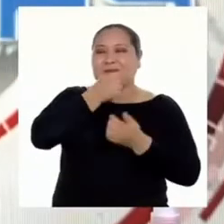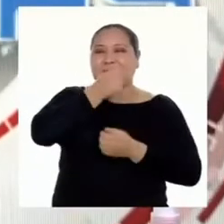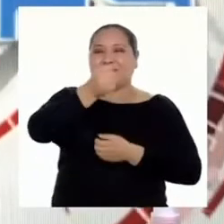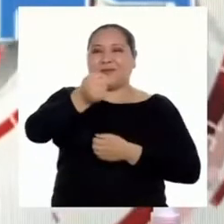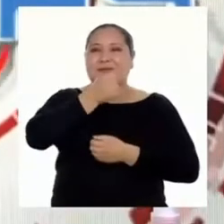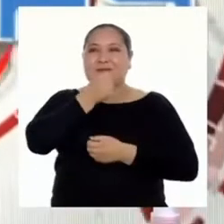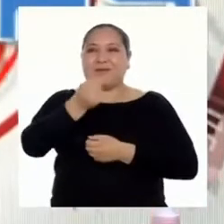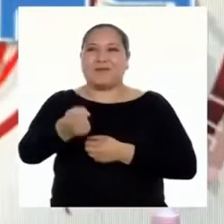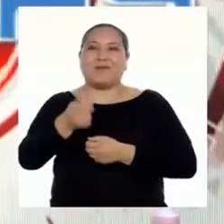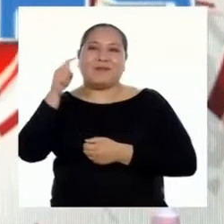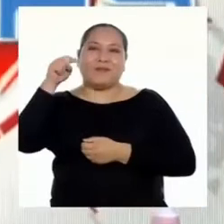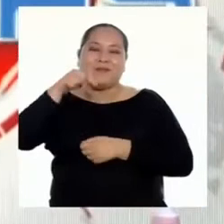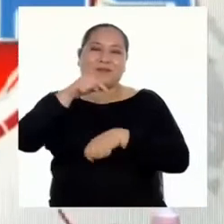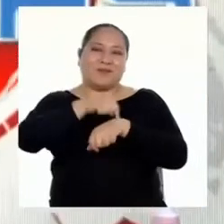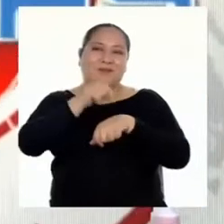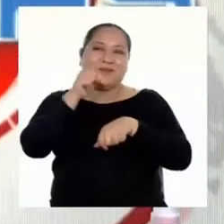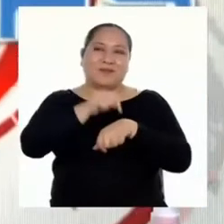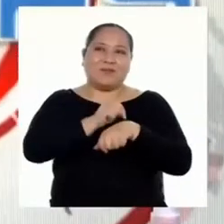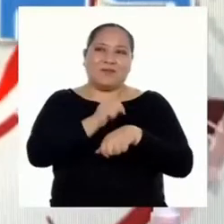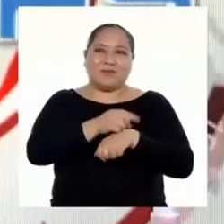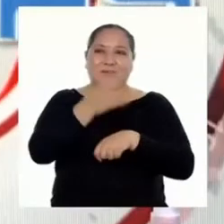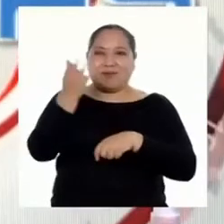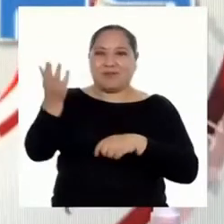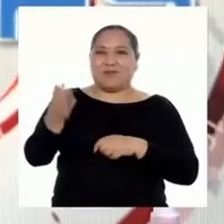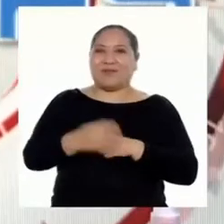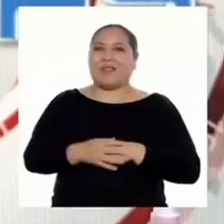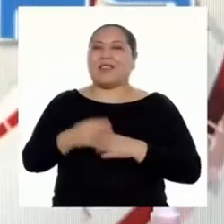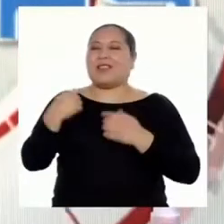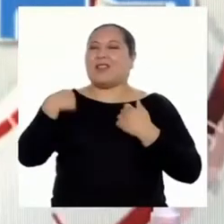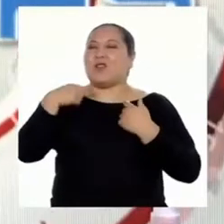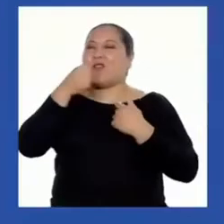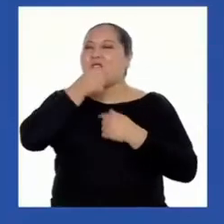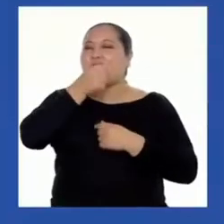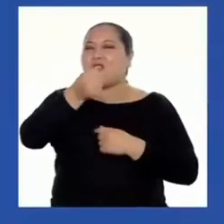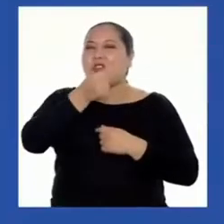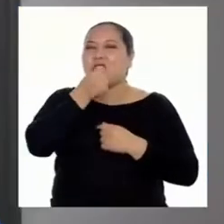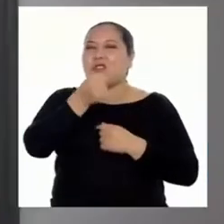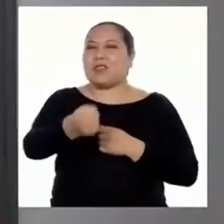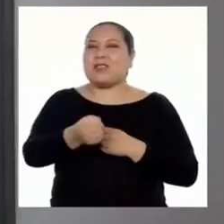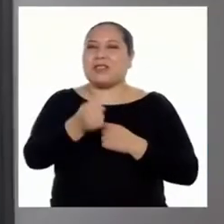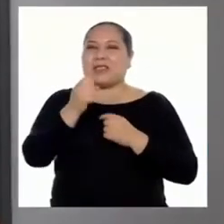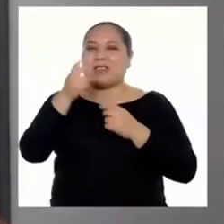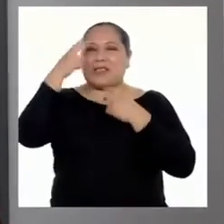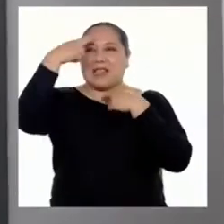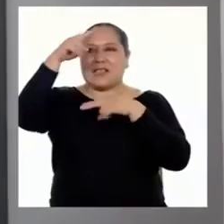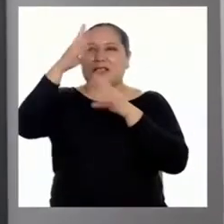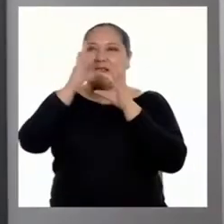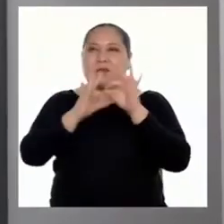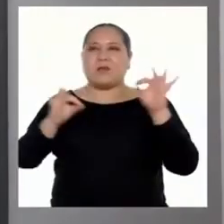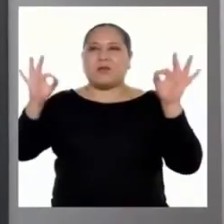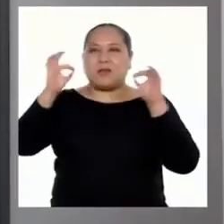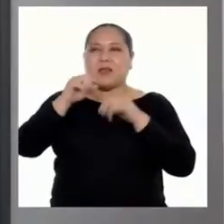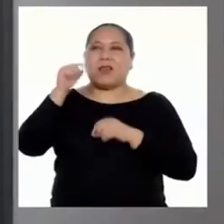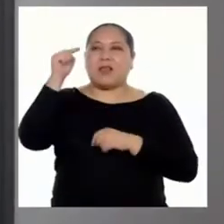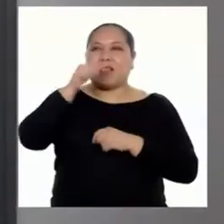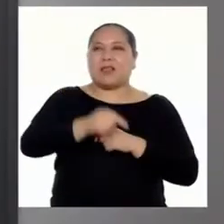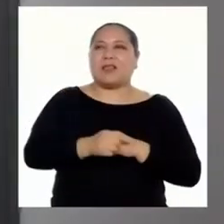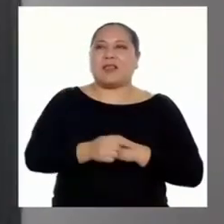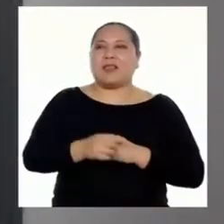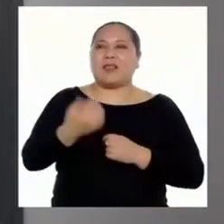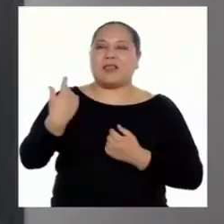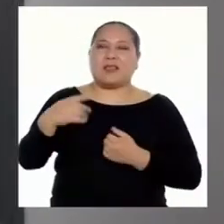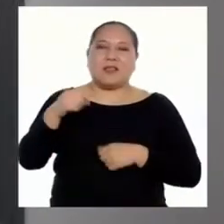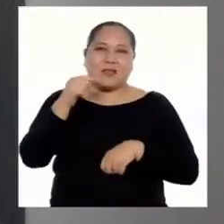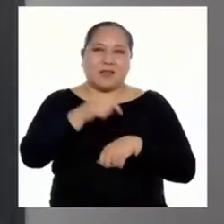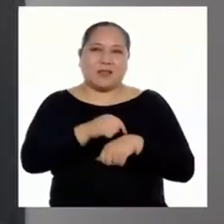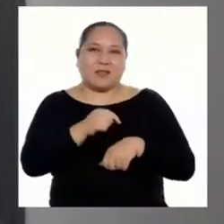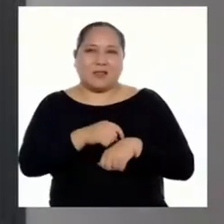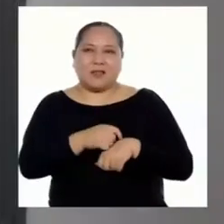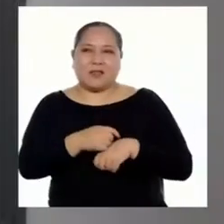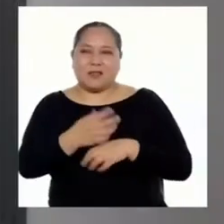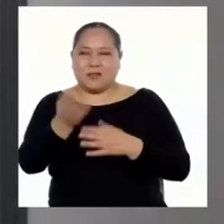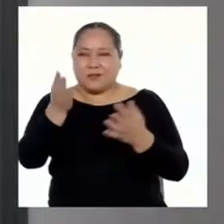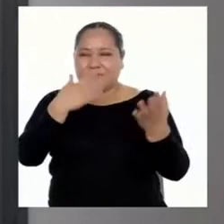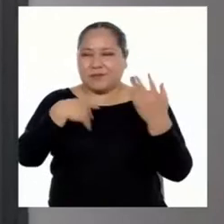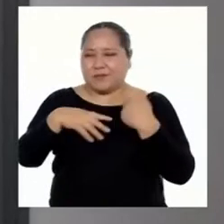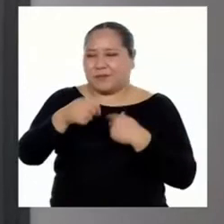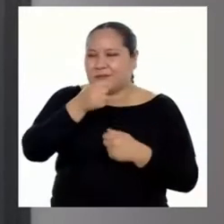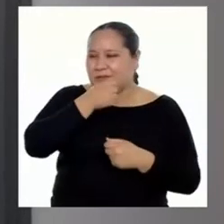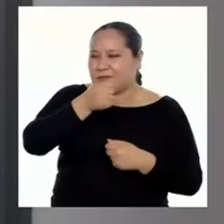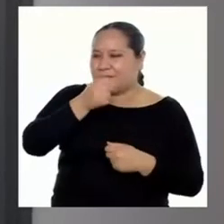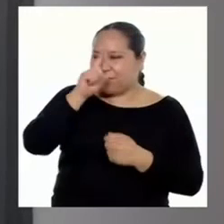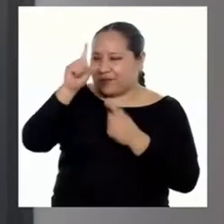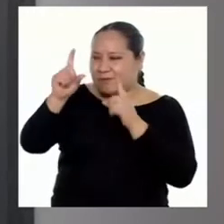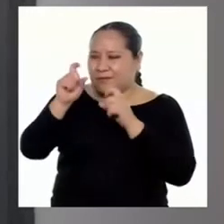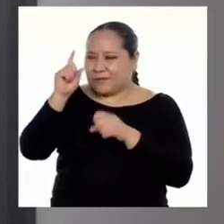estrella que, en estos momentos, tiene una primicia. Estamos aquí, como siempre, en el lugar de los hechos, recogiendo las